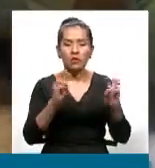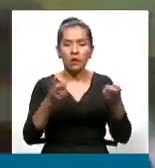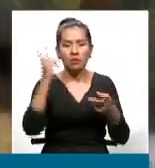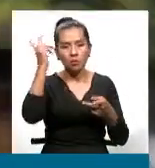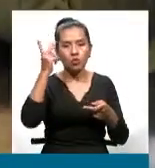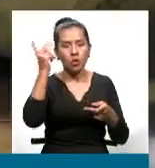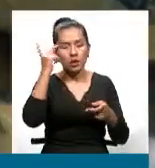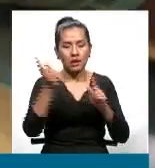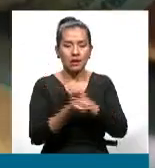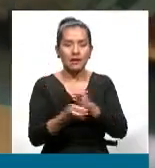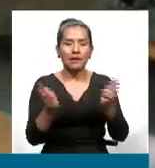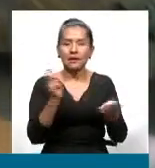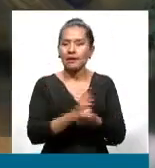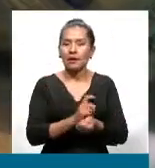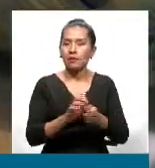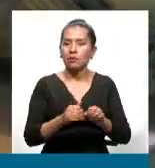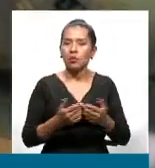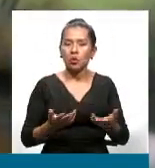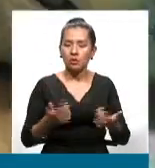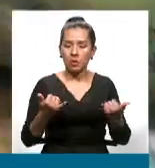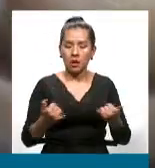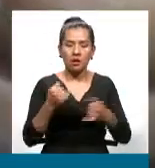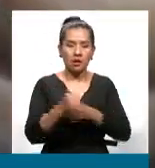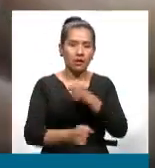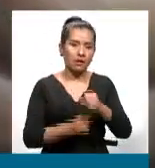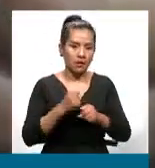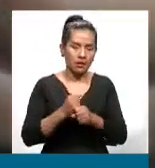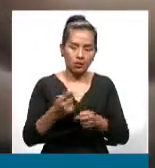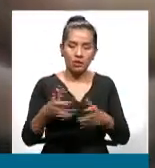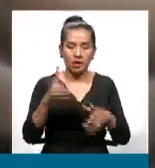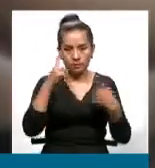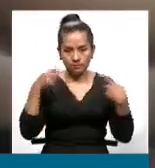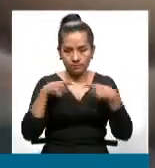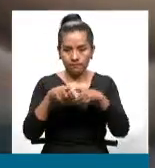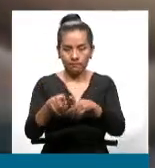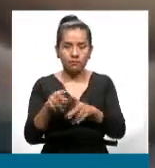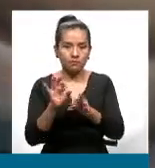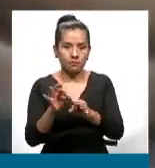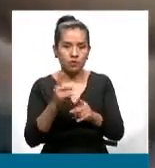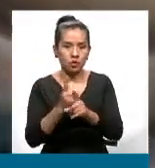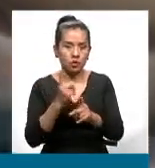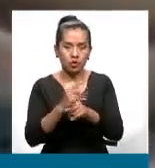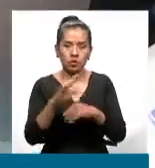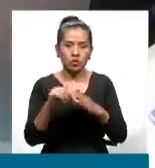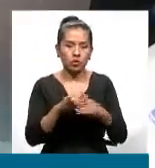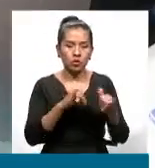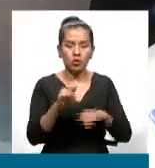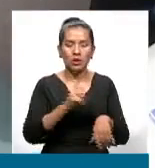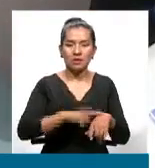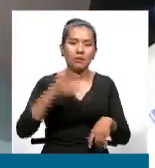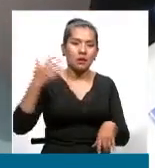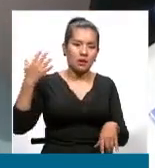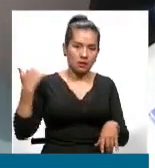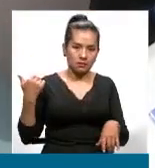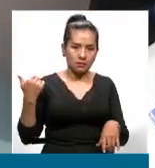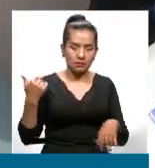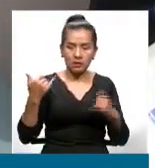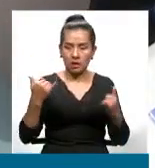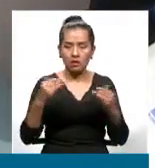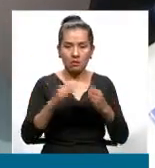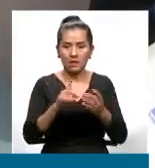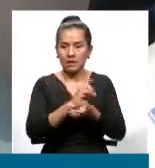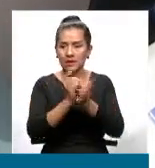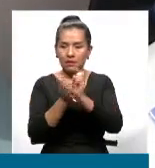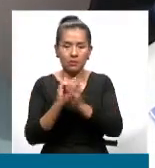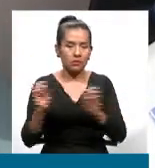cambiaria en esta gestión va a estar en línea con lo que ha pasado en las gestiones anteriores. No va a haber movimientos en el tipo de